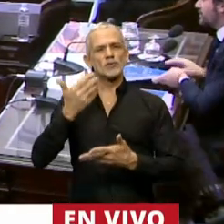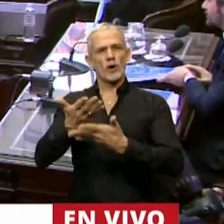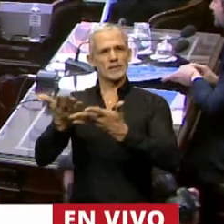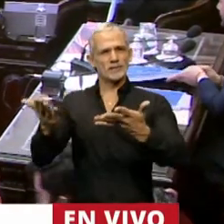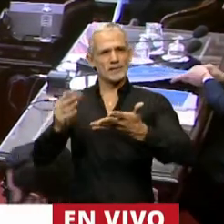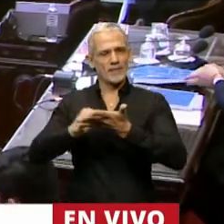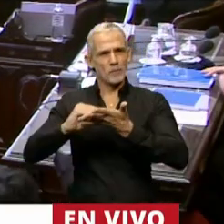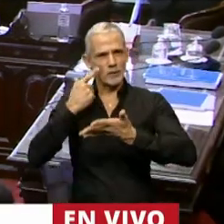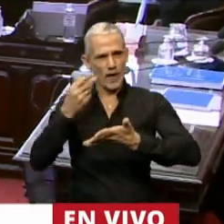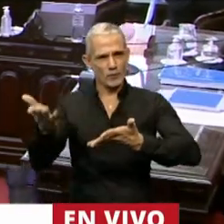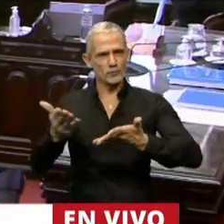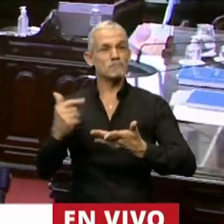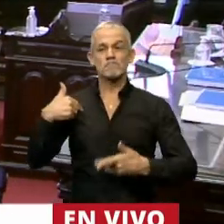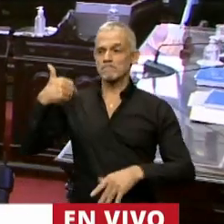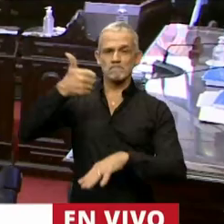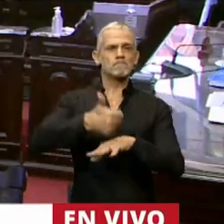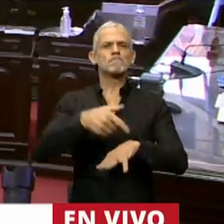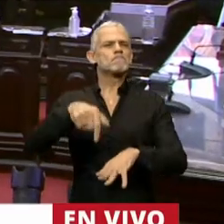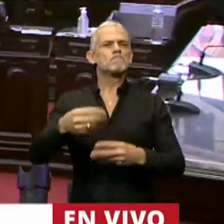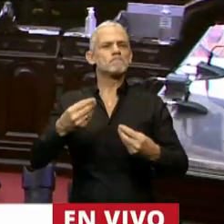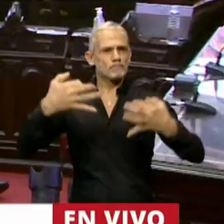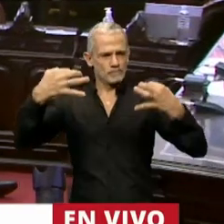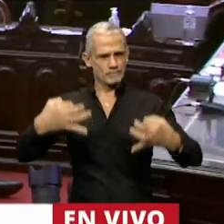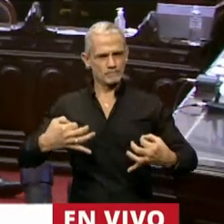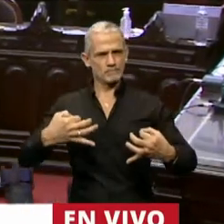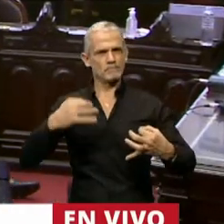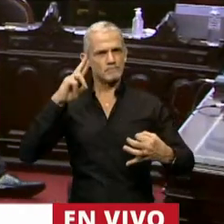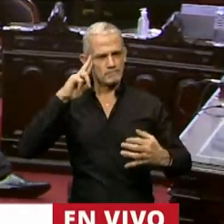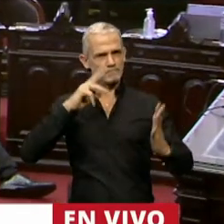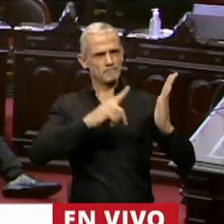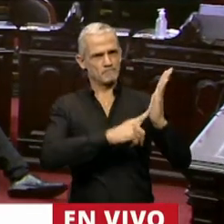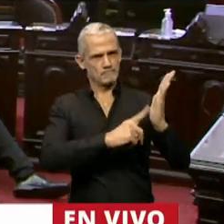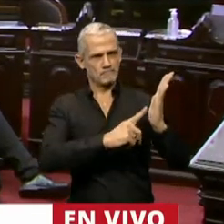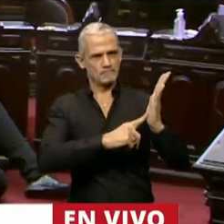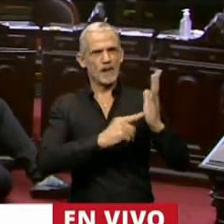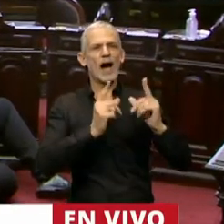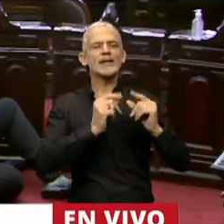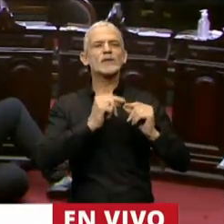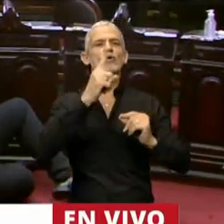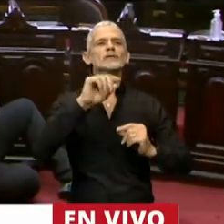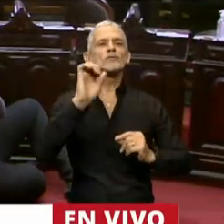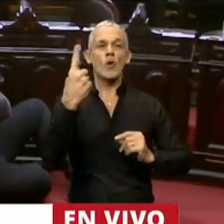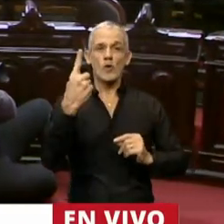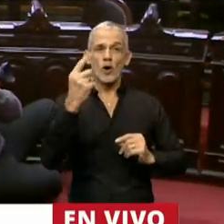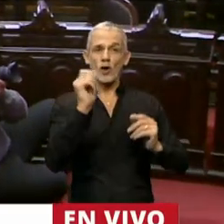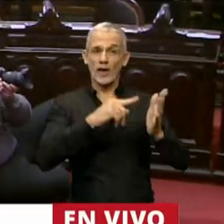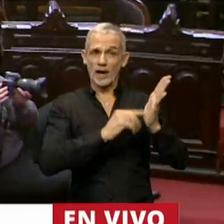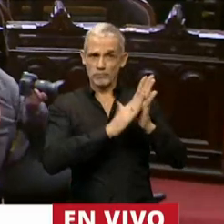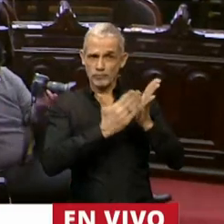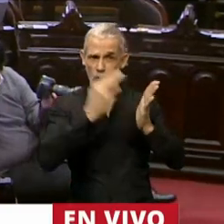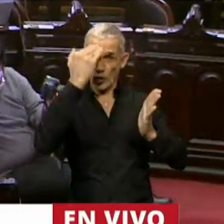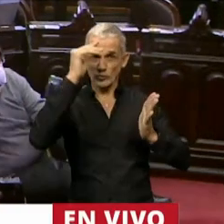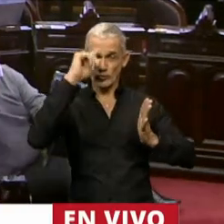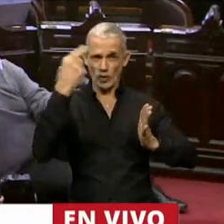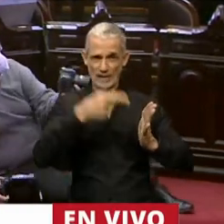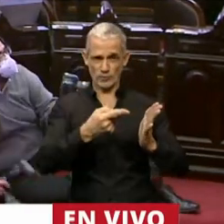diputados, vengo a dar cumplimiento al artículo 101 de la Constitución Nacional